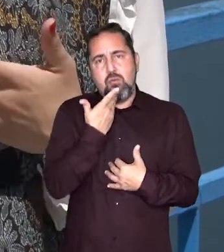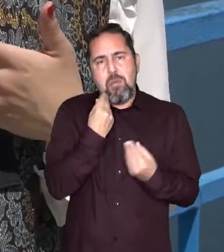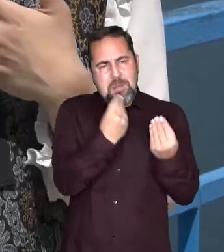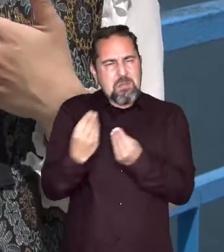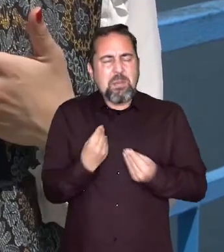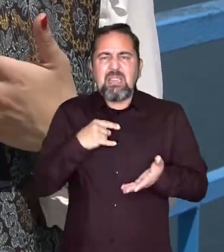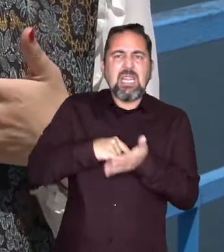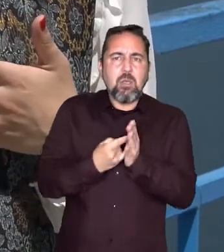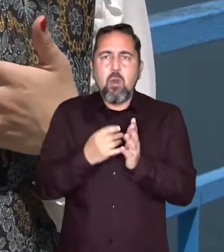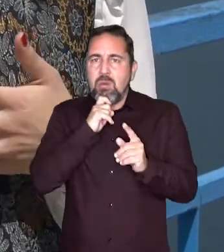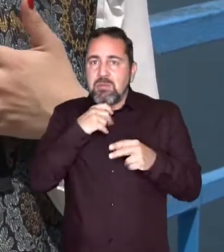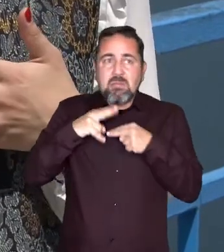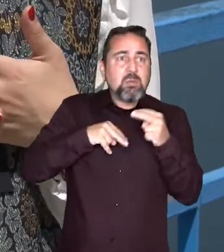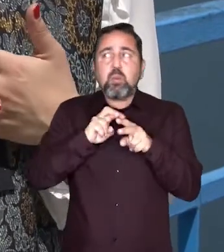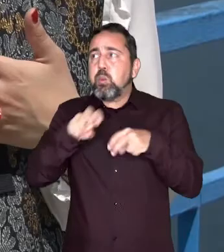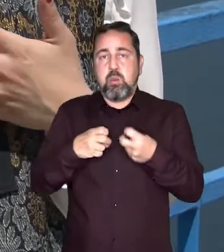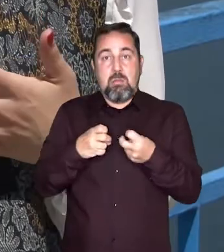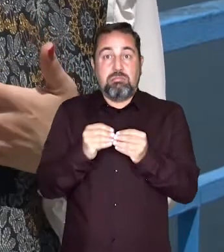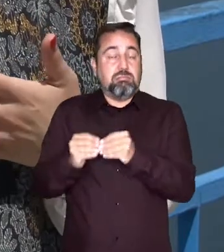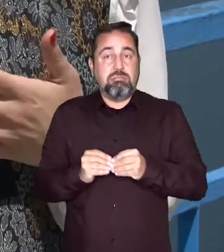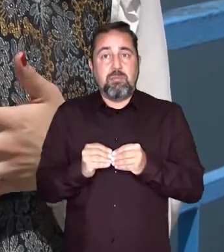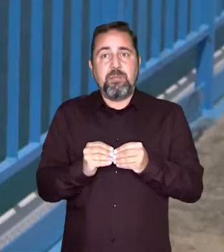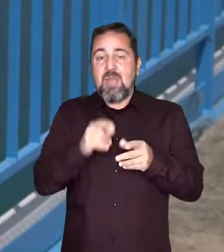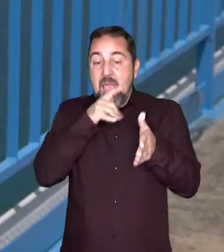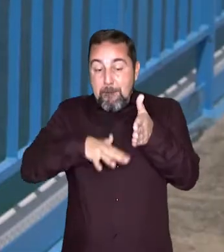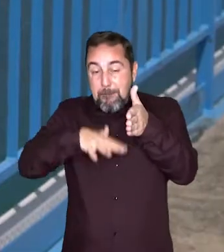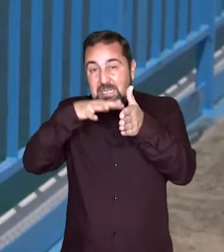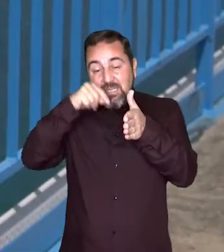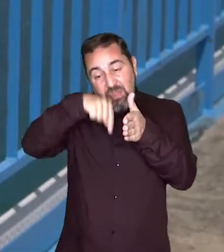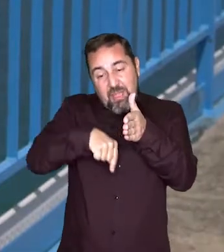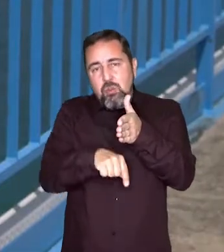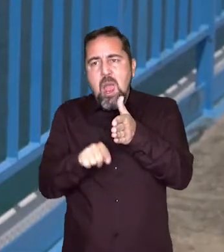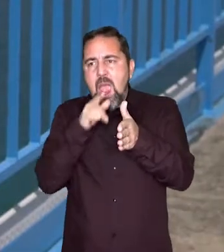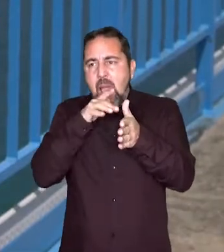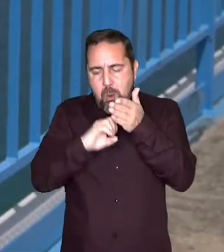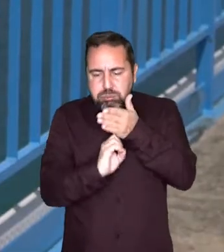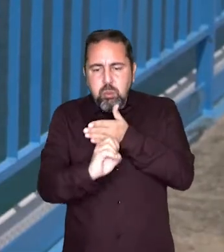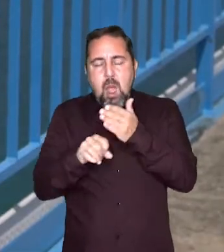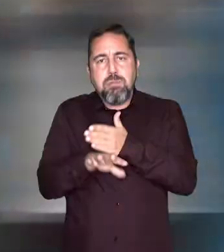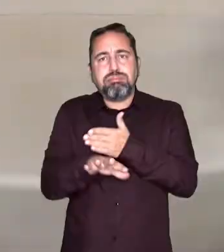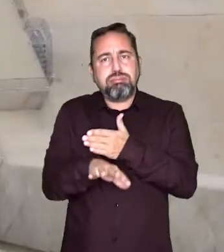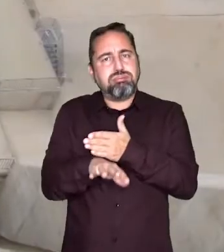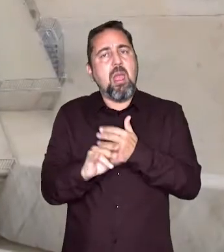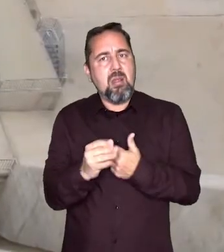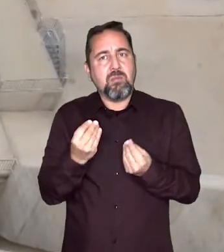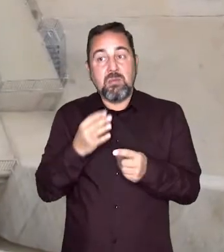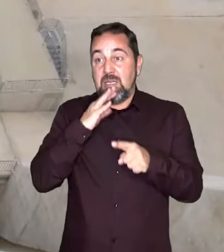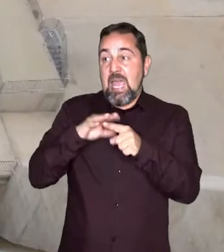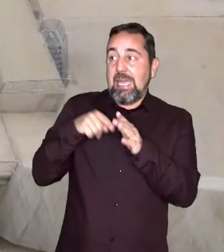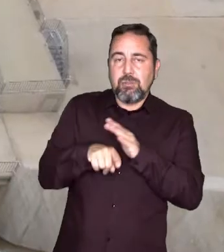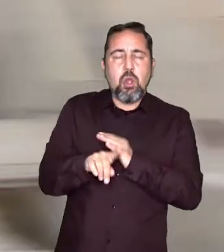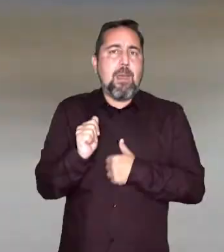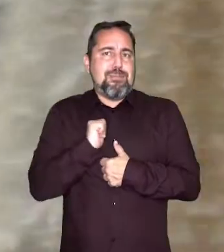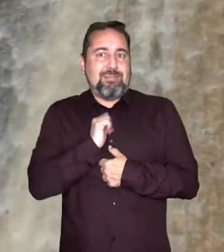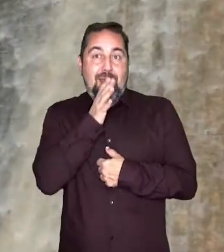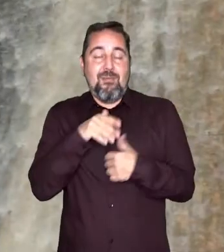además un profundo conocimiento técnico de la infraestructura que se explota. Las entrañas de las presas albergan enormes órganos de desagüe que permiten